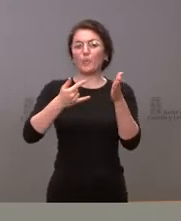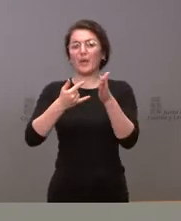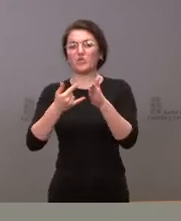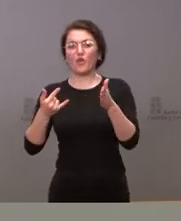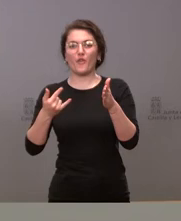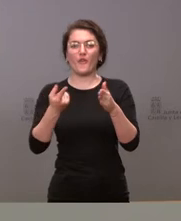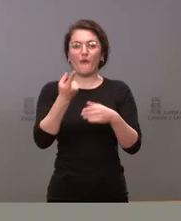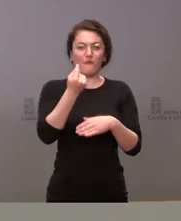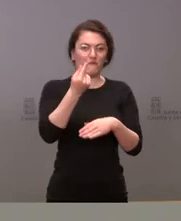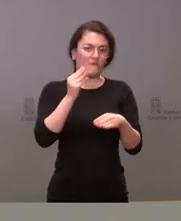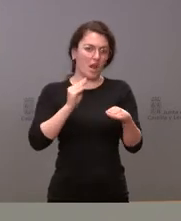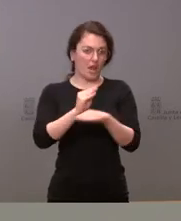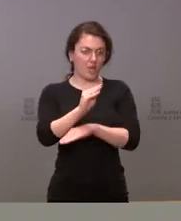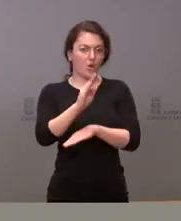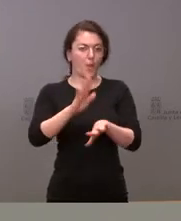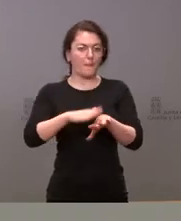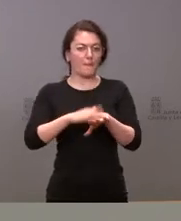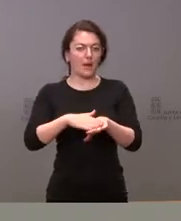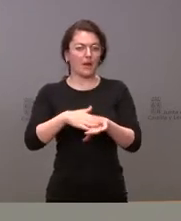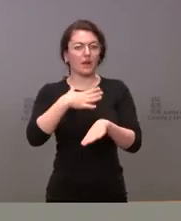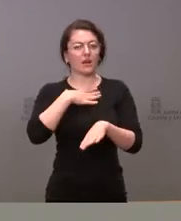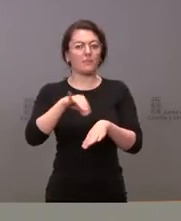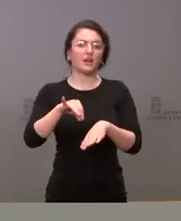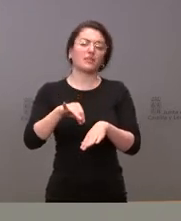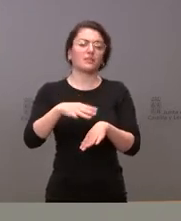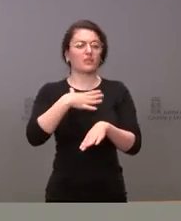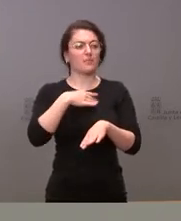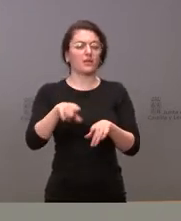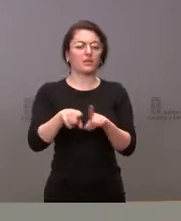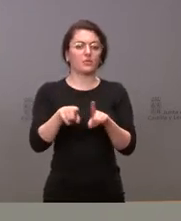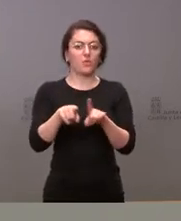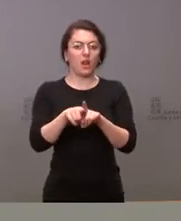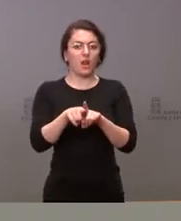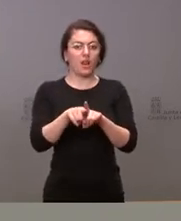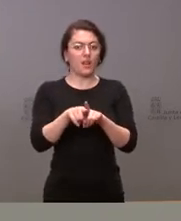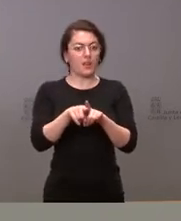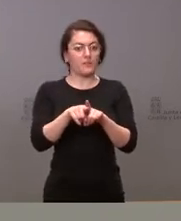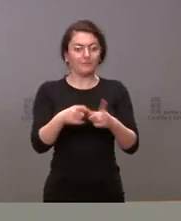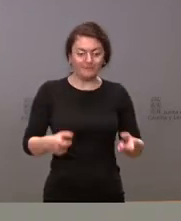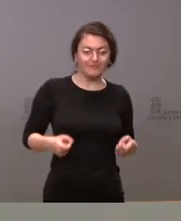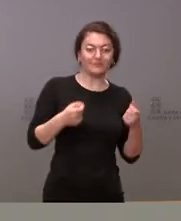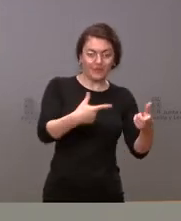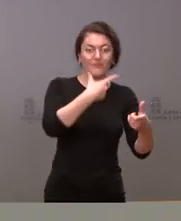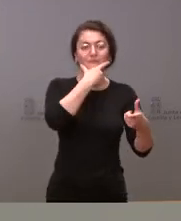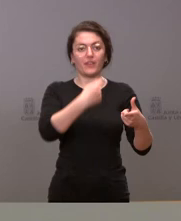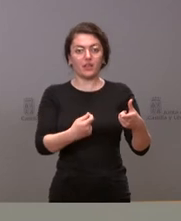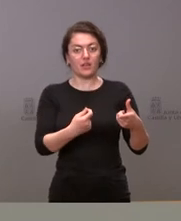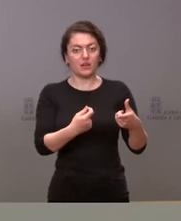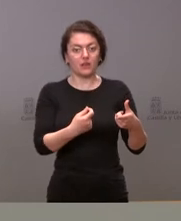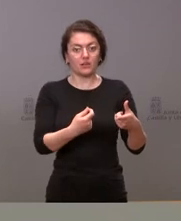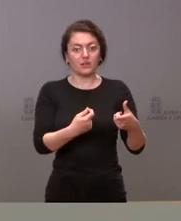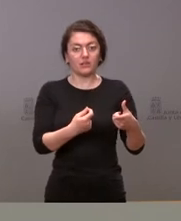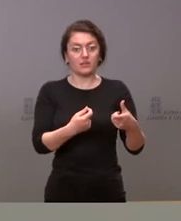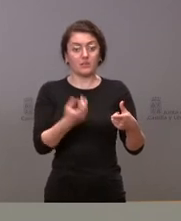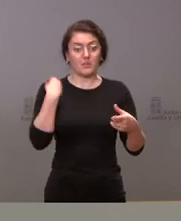Iberaval precisamente para facilitar el acceso a la liquidez el acceso al crédito no sólo a